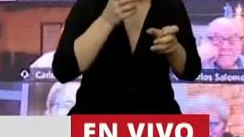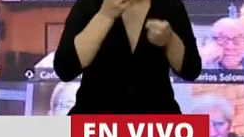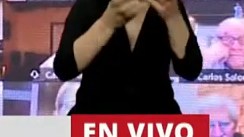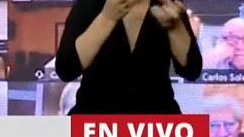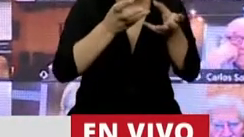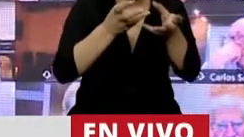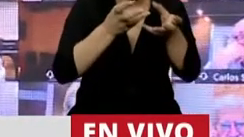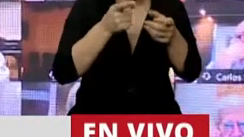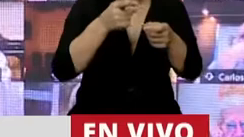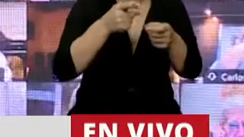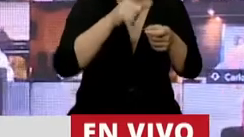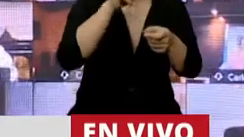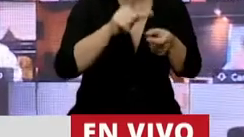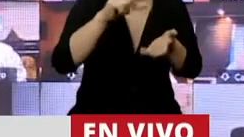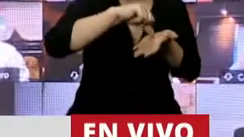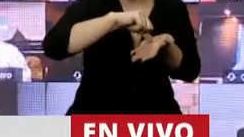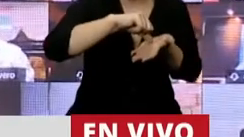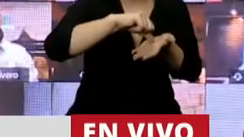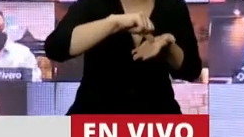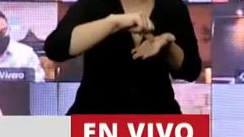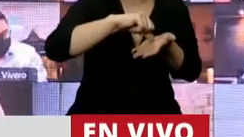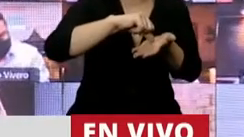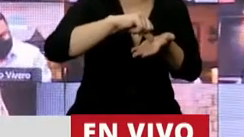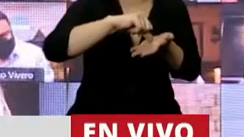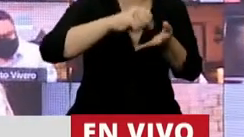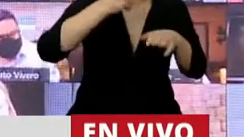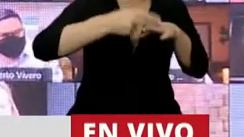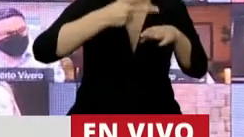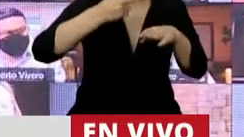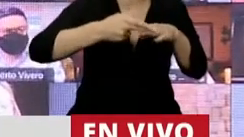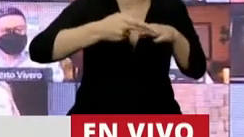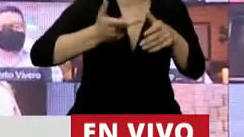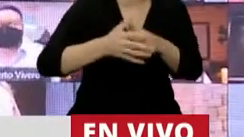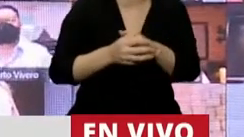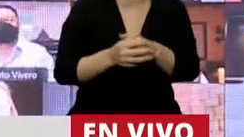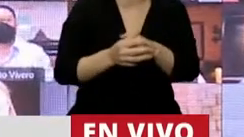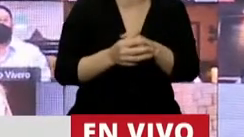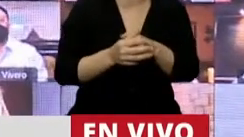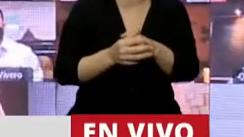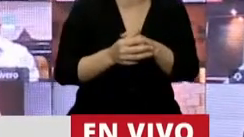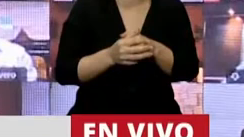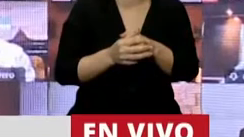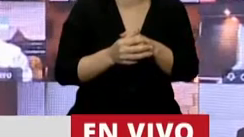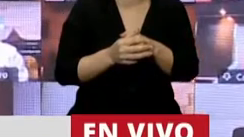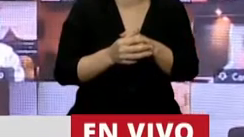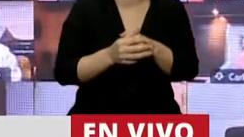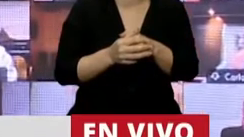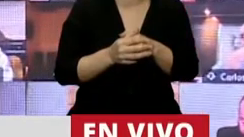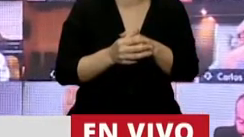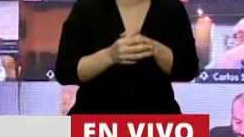que se indicará la nota de los que se poseen. Estamos hablando de evaluación fiscal,